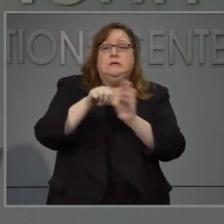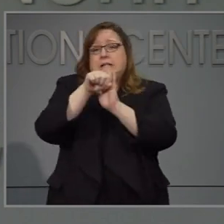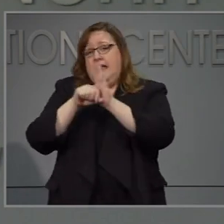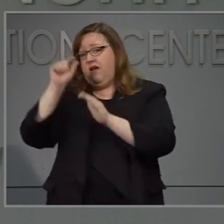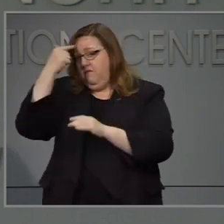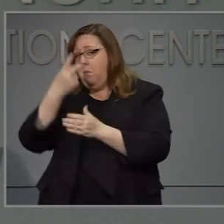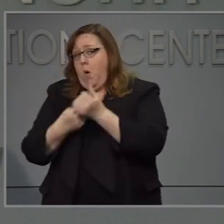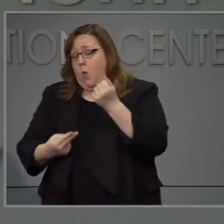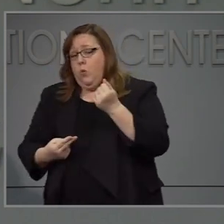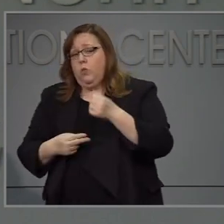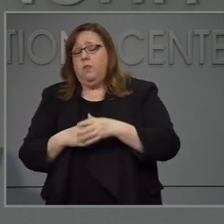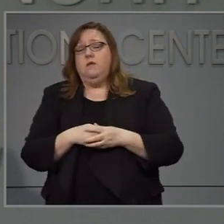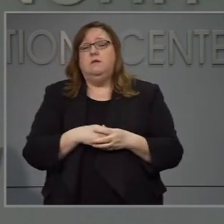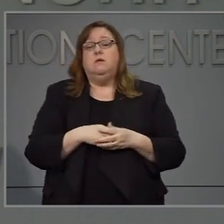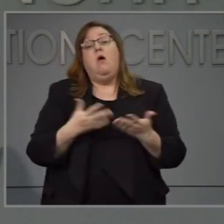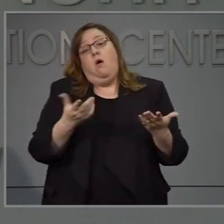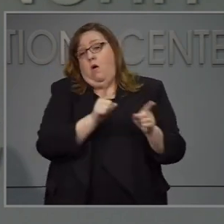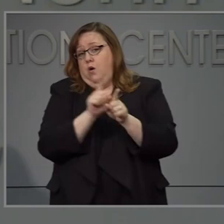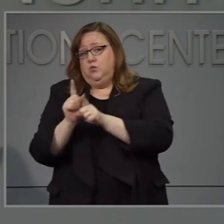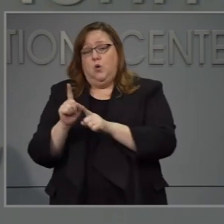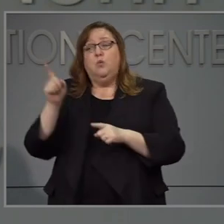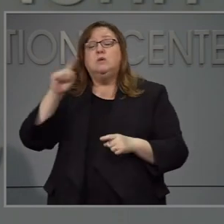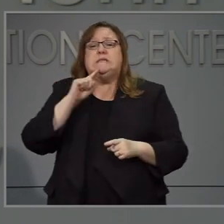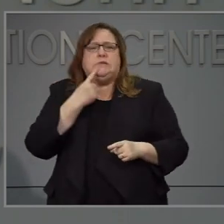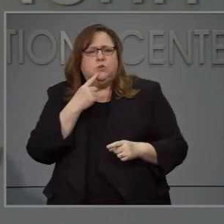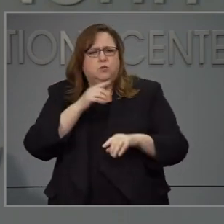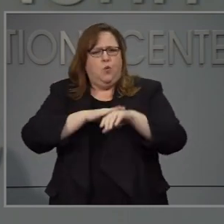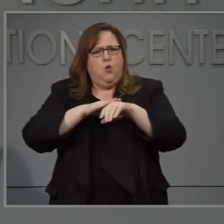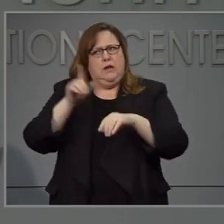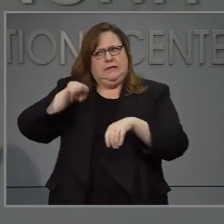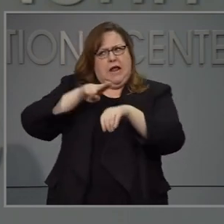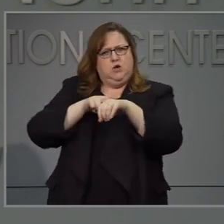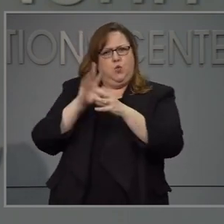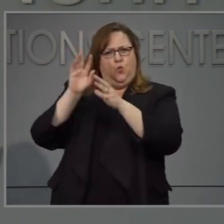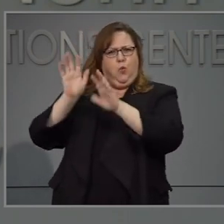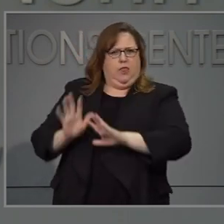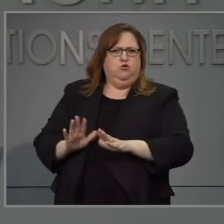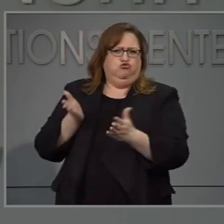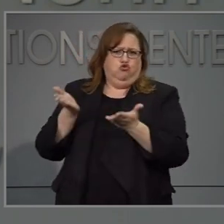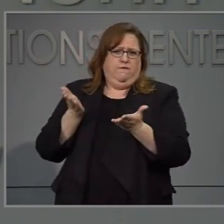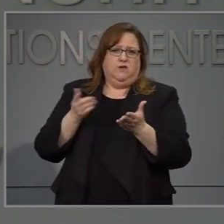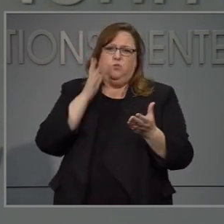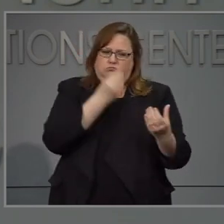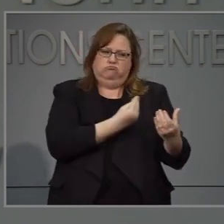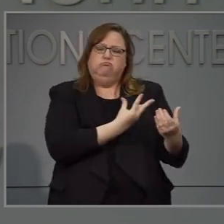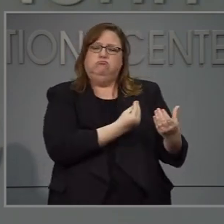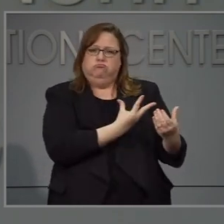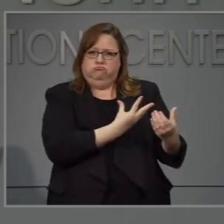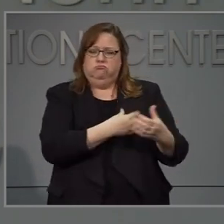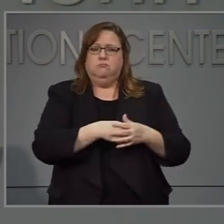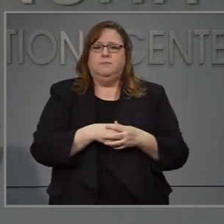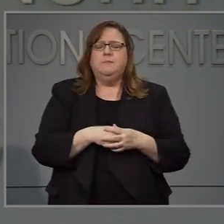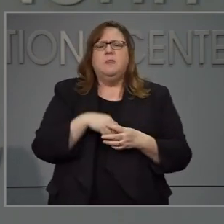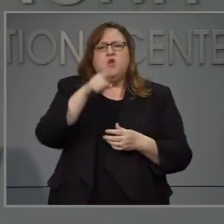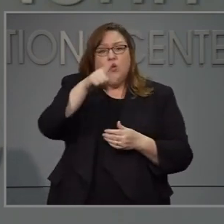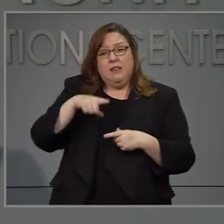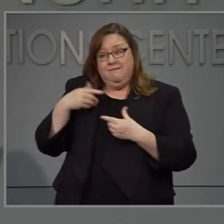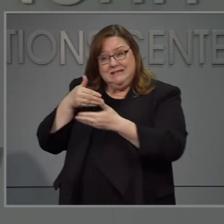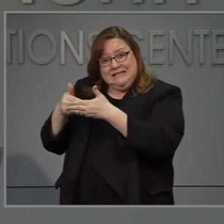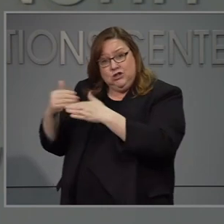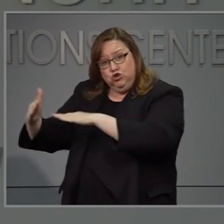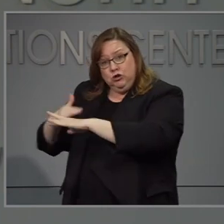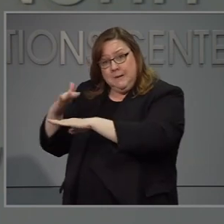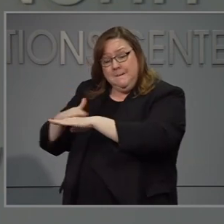permitirá recibir mensajes de emergencia órdenes de evacuación o bien órdenes importantes locales o estatales si